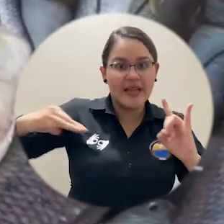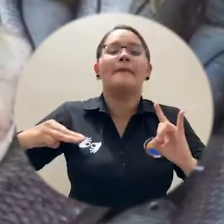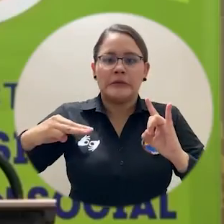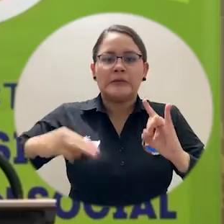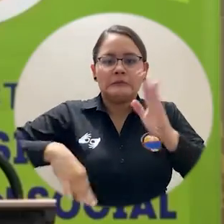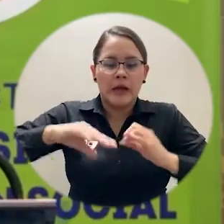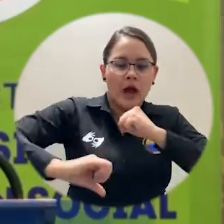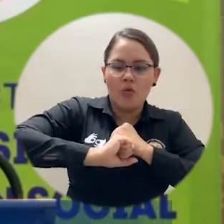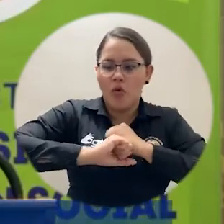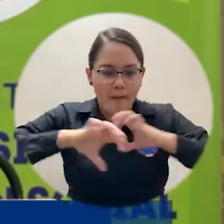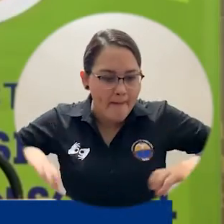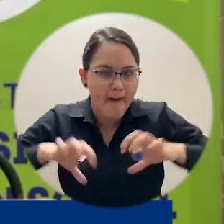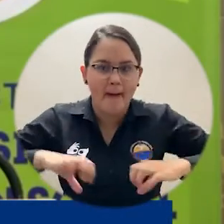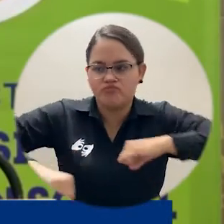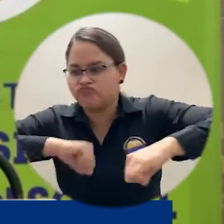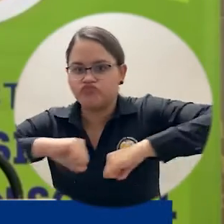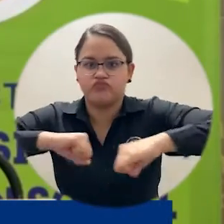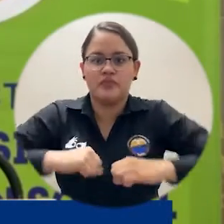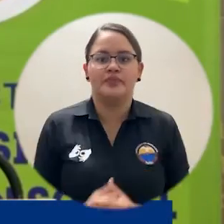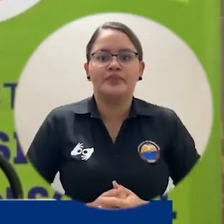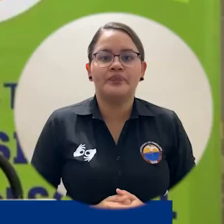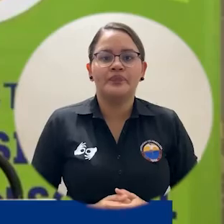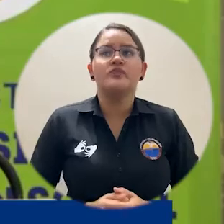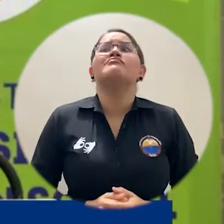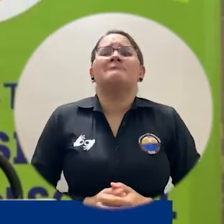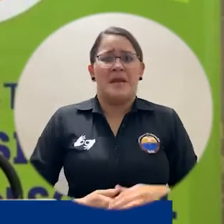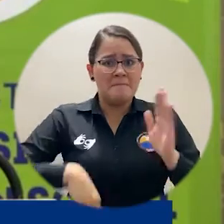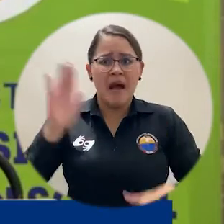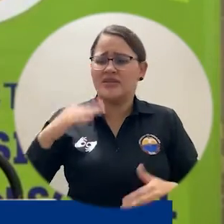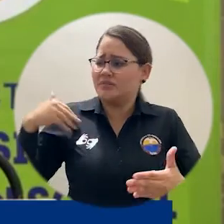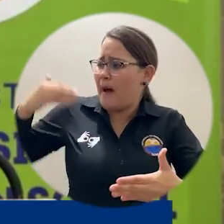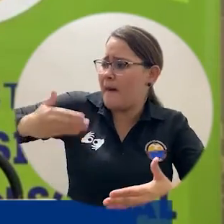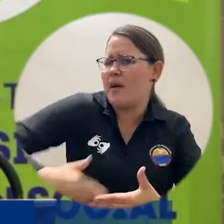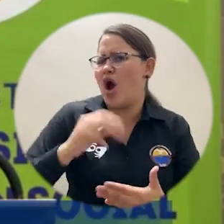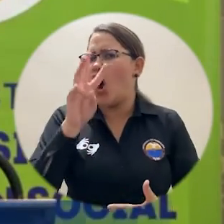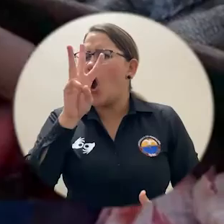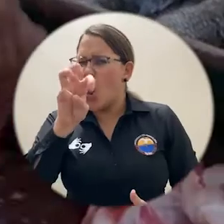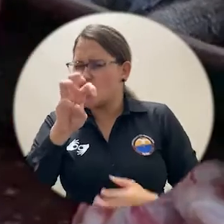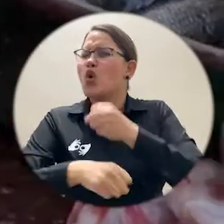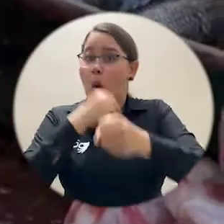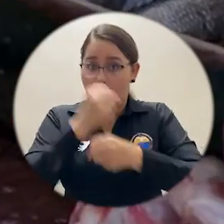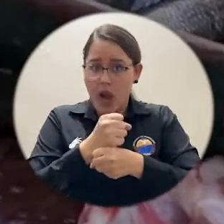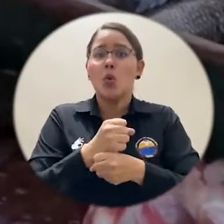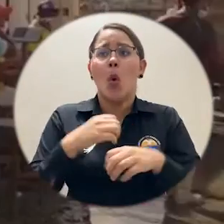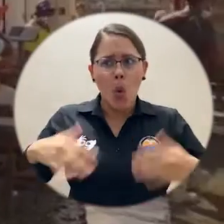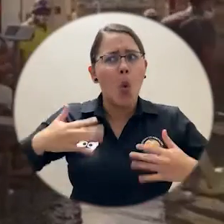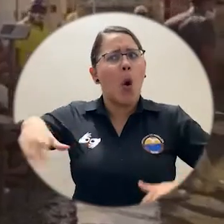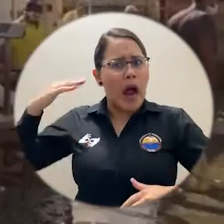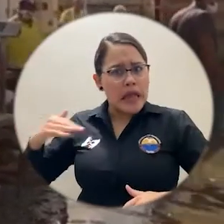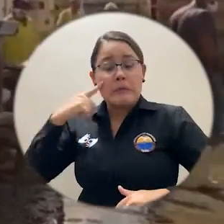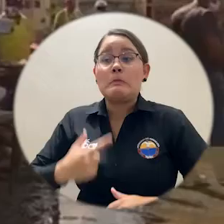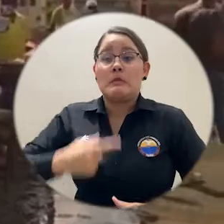operador. Desde hace ya casi ocho años que estamos trabajando en este proyecto con la AUNAP. Fue de los primeros proyectos que asumí en ese momento en la